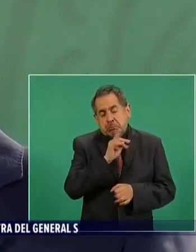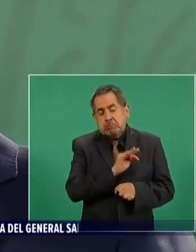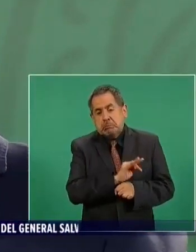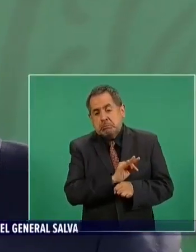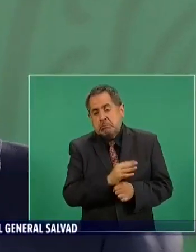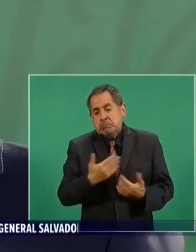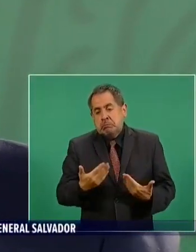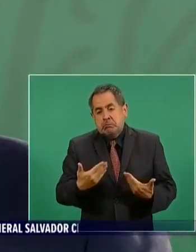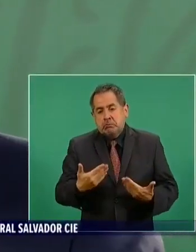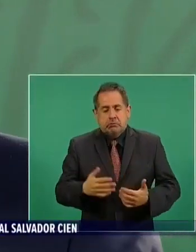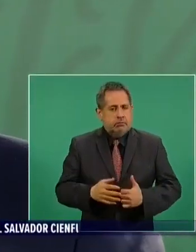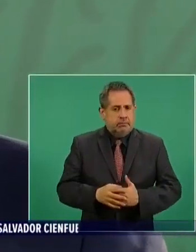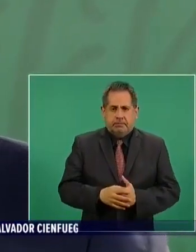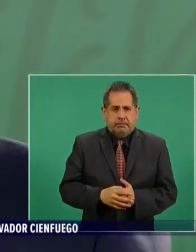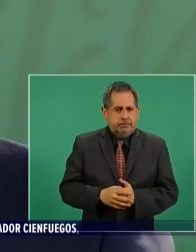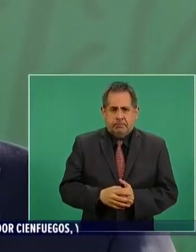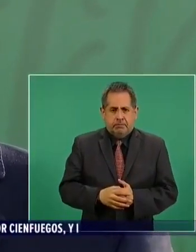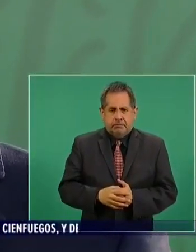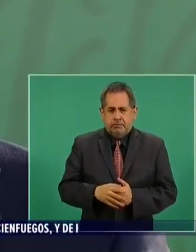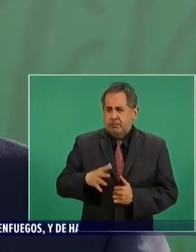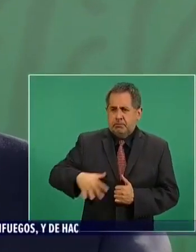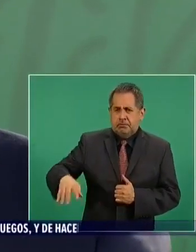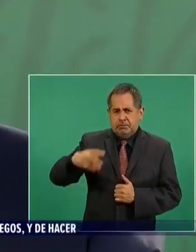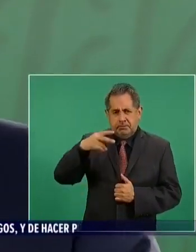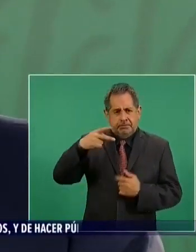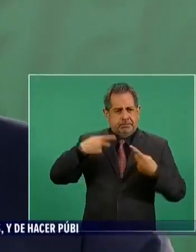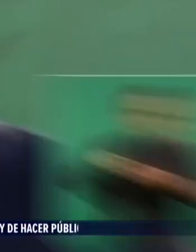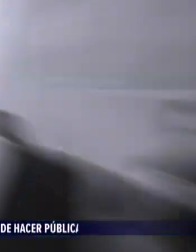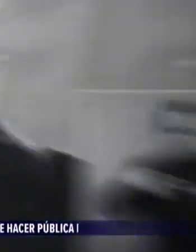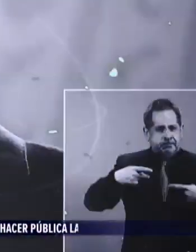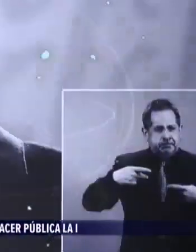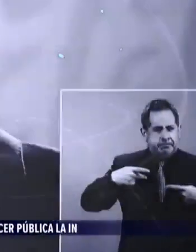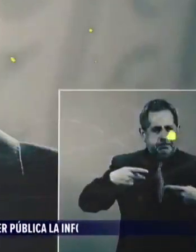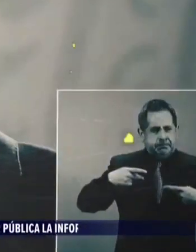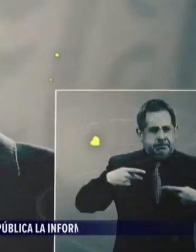los ojos de los mexicanos y del mundo.